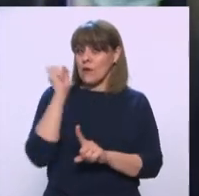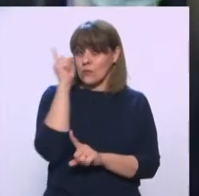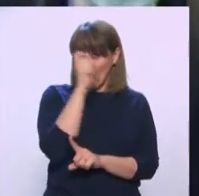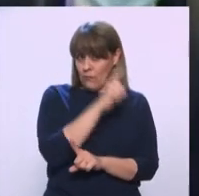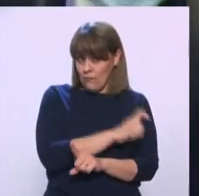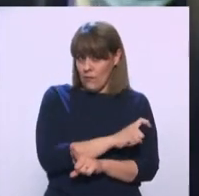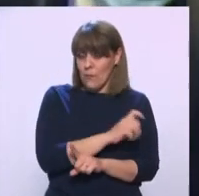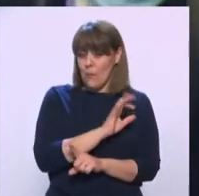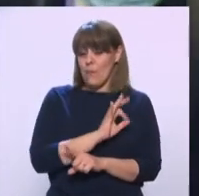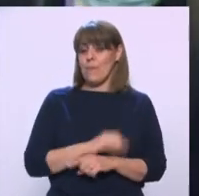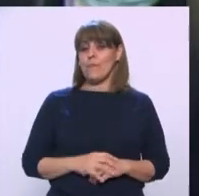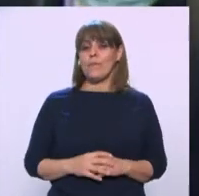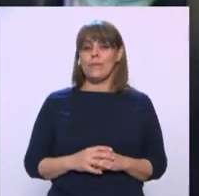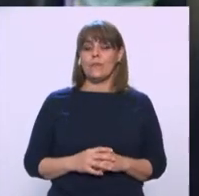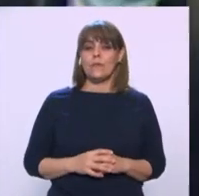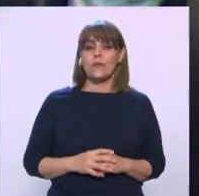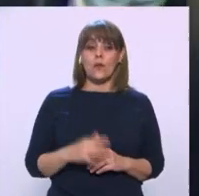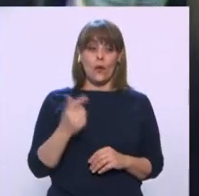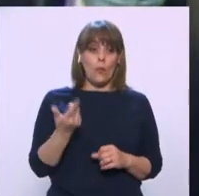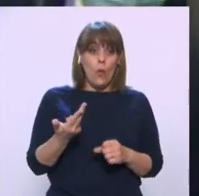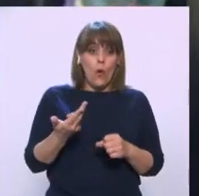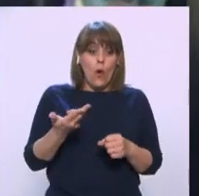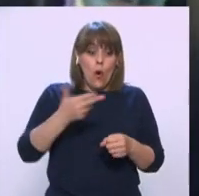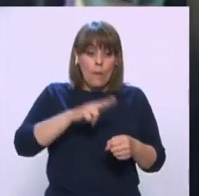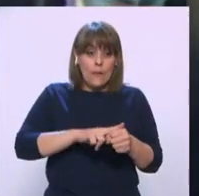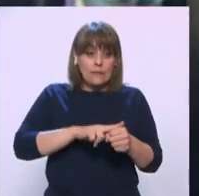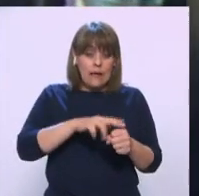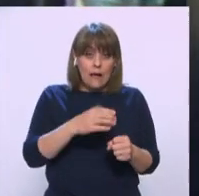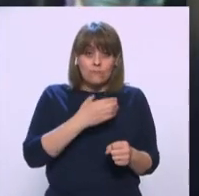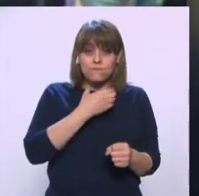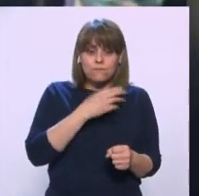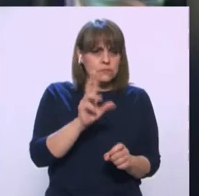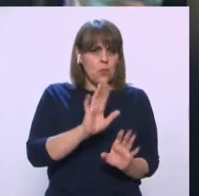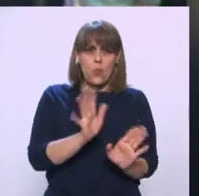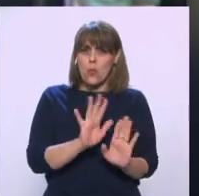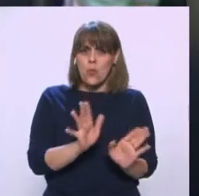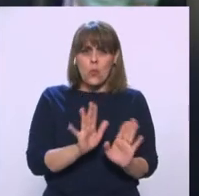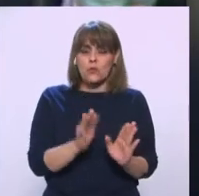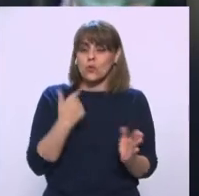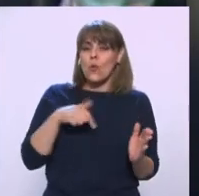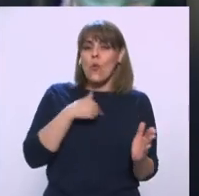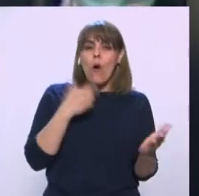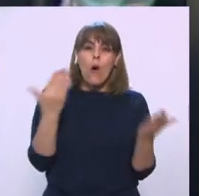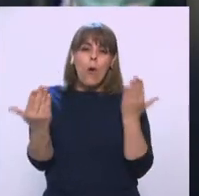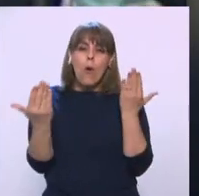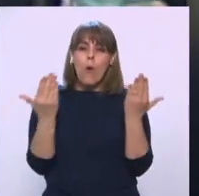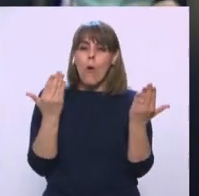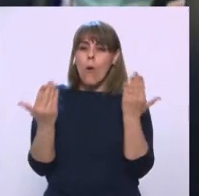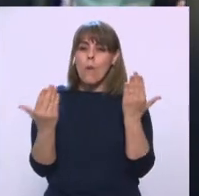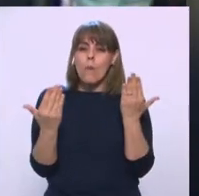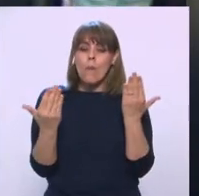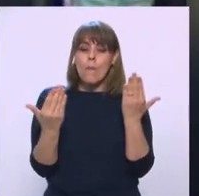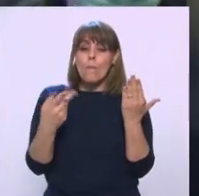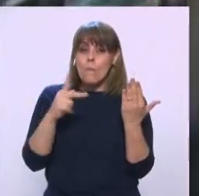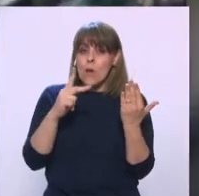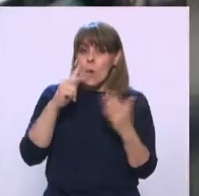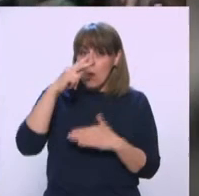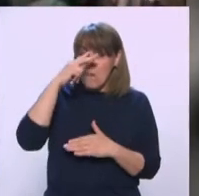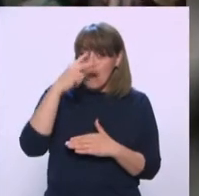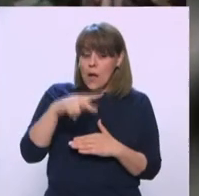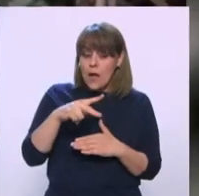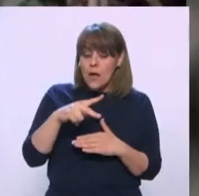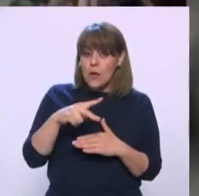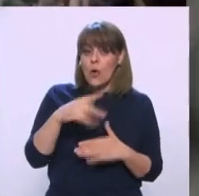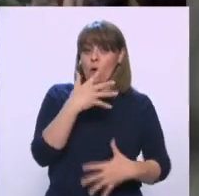Hemos visto Saturado Nuestro sistema De salud Y sin Intención De comparar Hoy México Ocupa El lugar Décimo